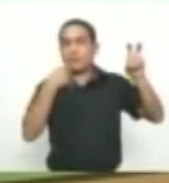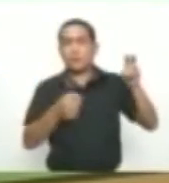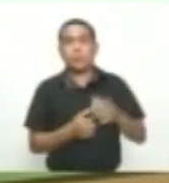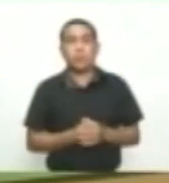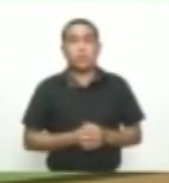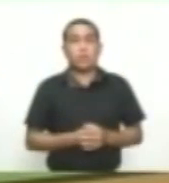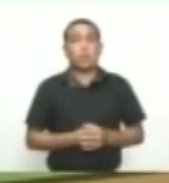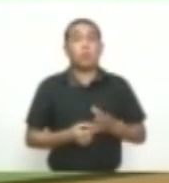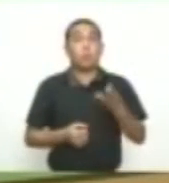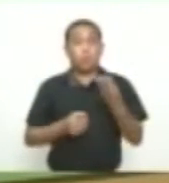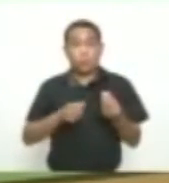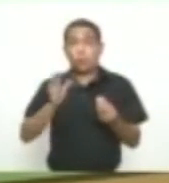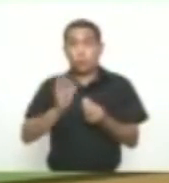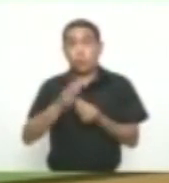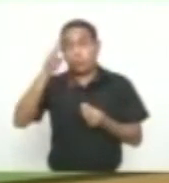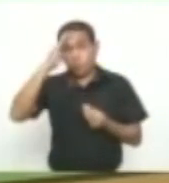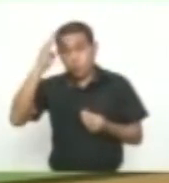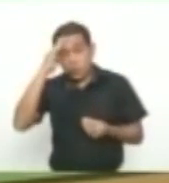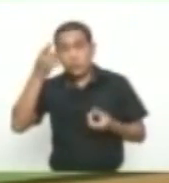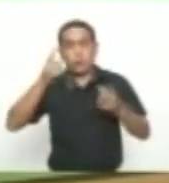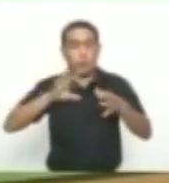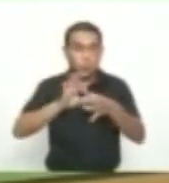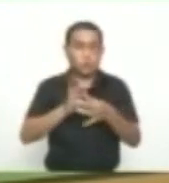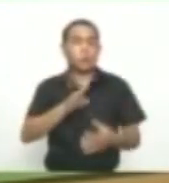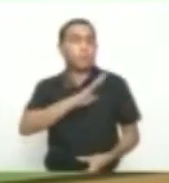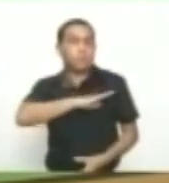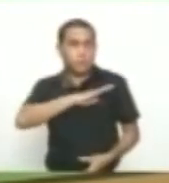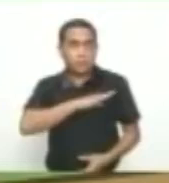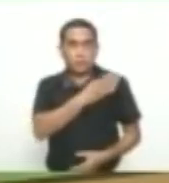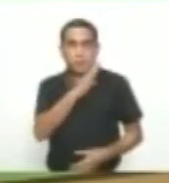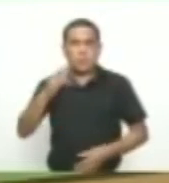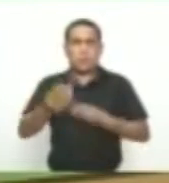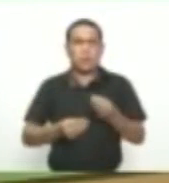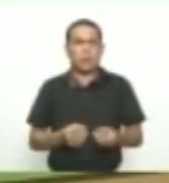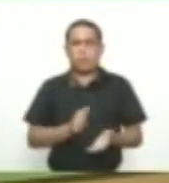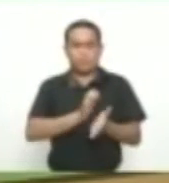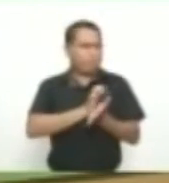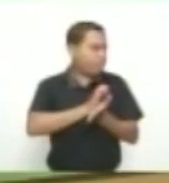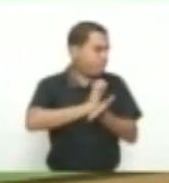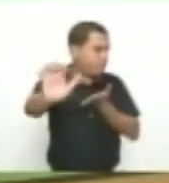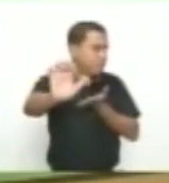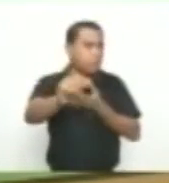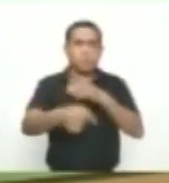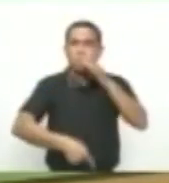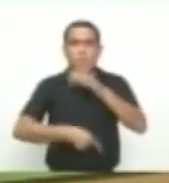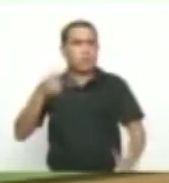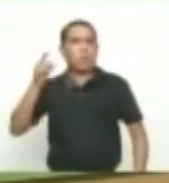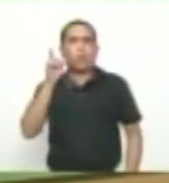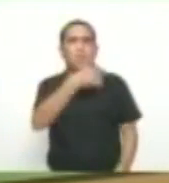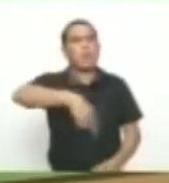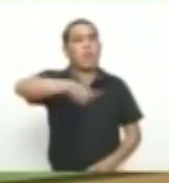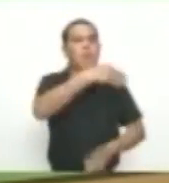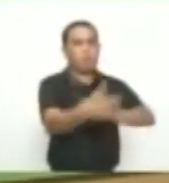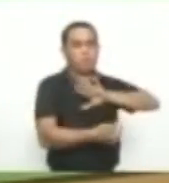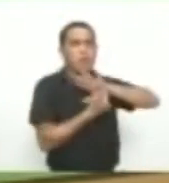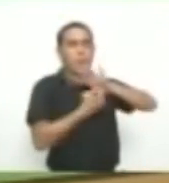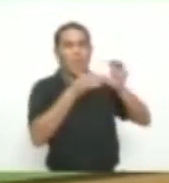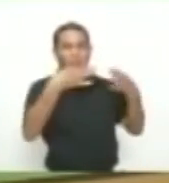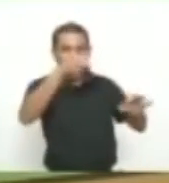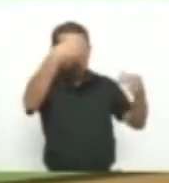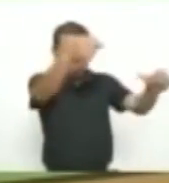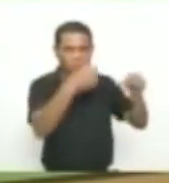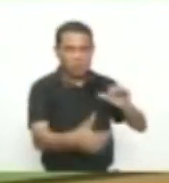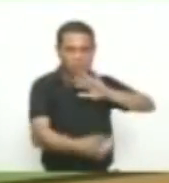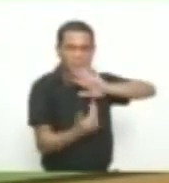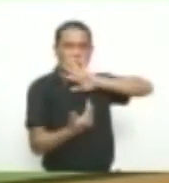militares policiales Conjuntamente con la alcaldía de Barranquilla Rechazamos de manera contundente El contenido amenazante del documento Que